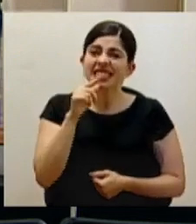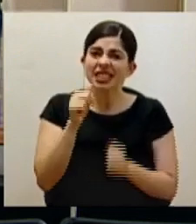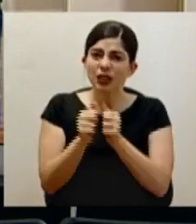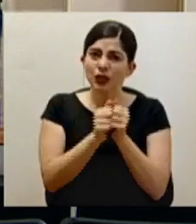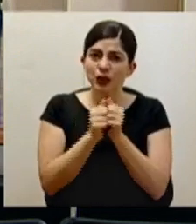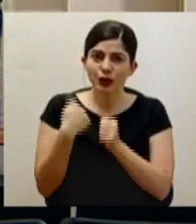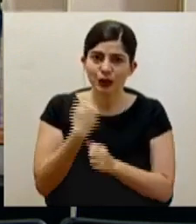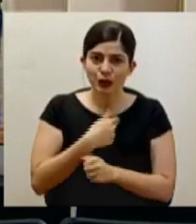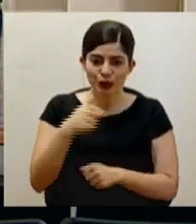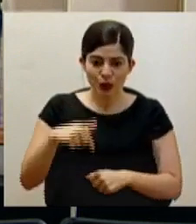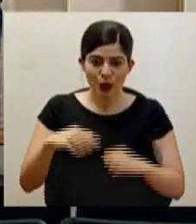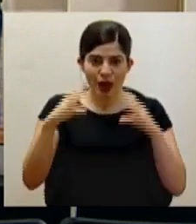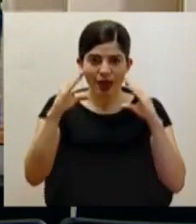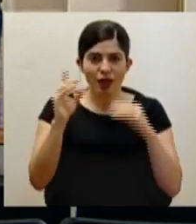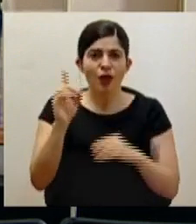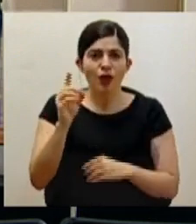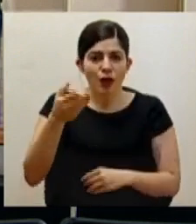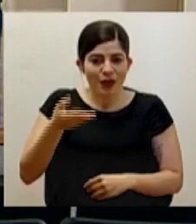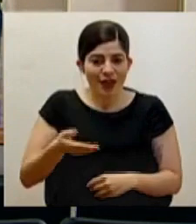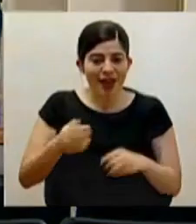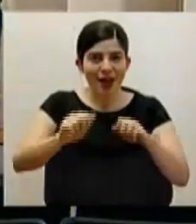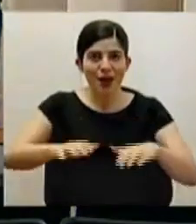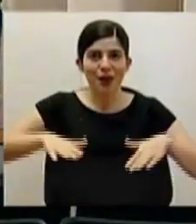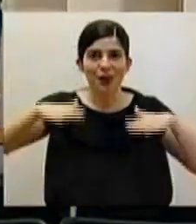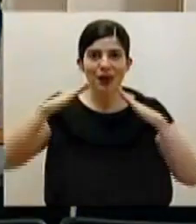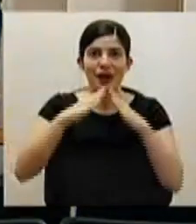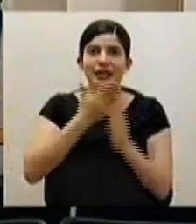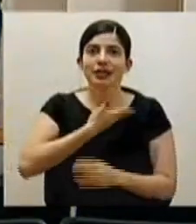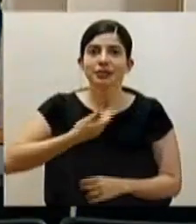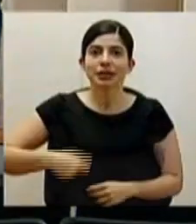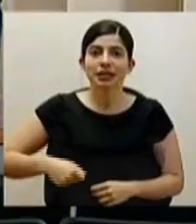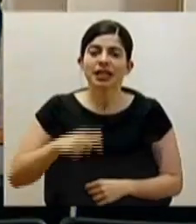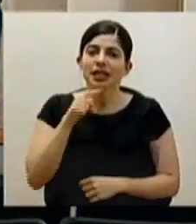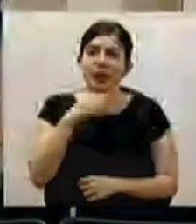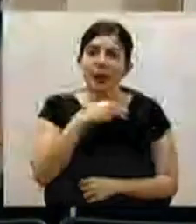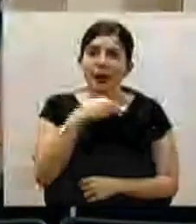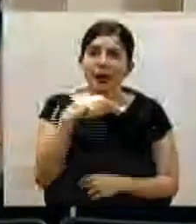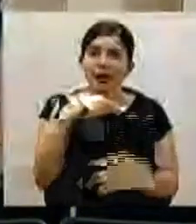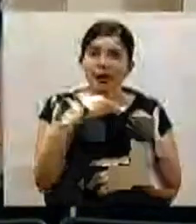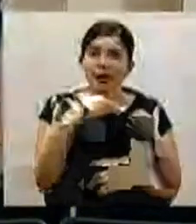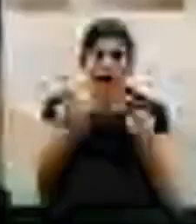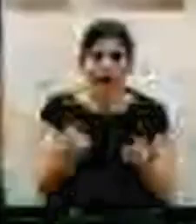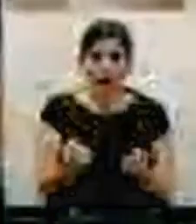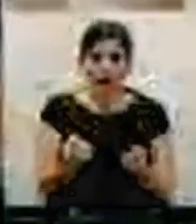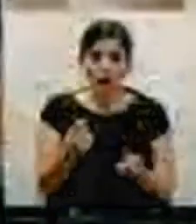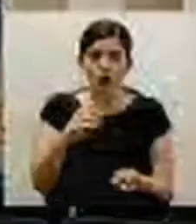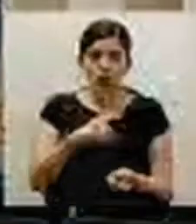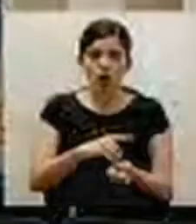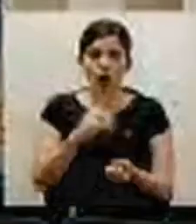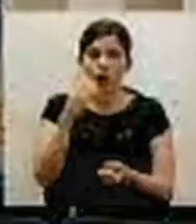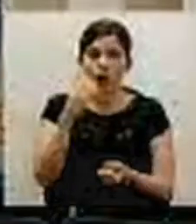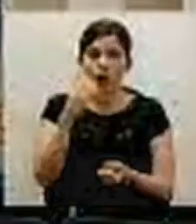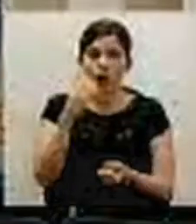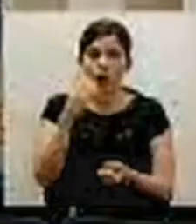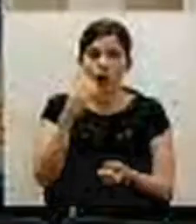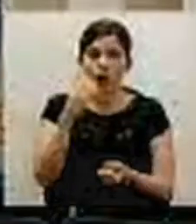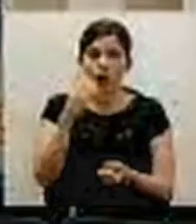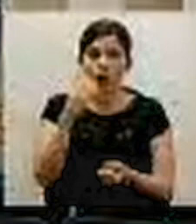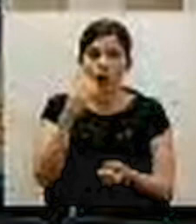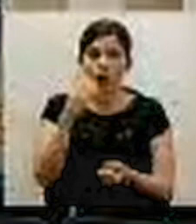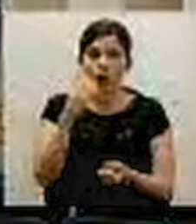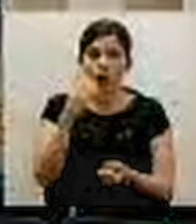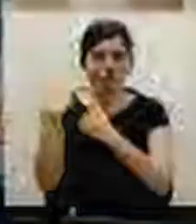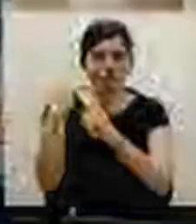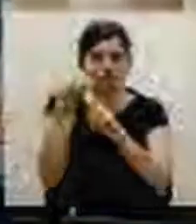acompañan esta tarde acá en el auditorio de Casa Presidencial, al ministro de Salud, al doctor Daniel Salas, que nos brindará el